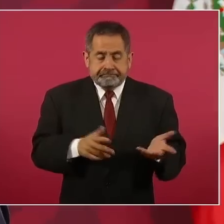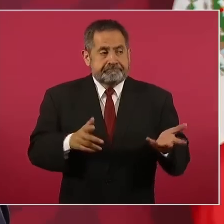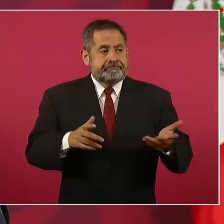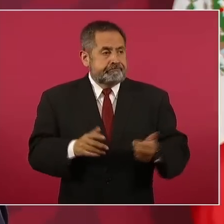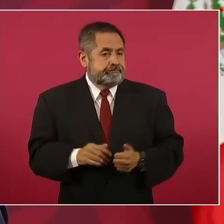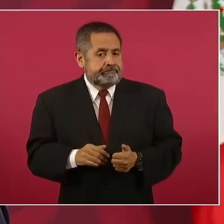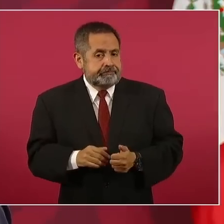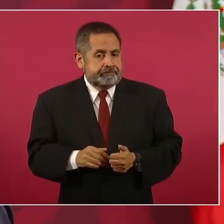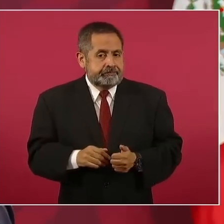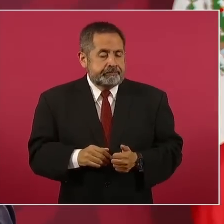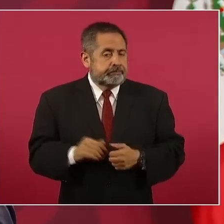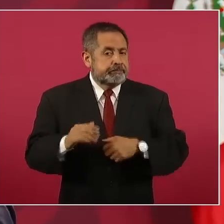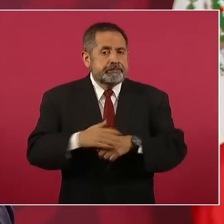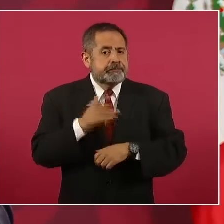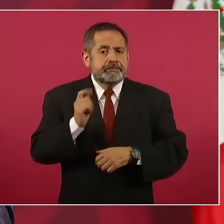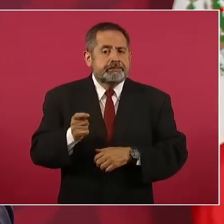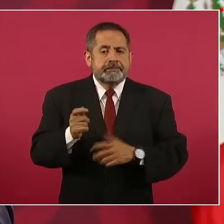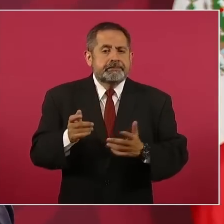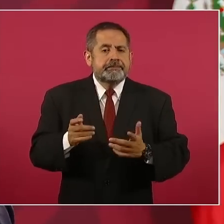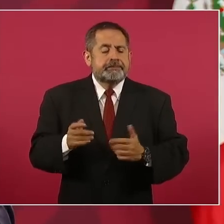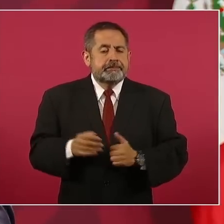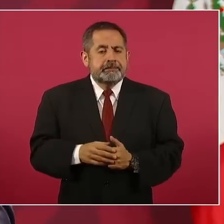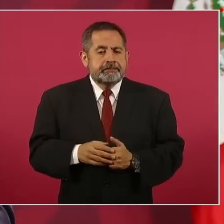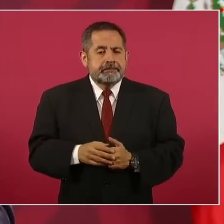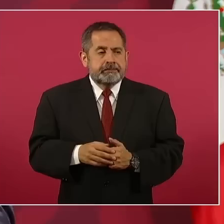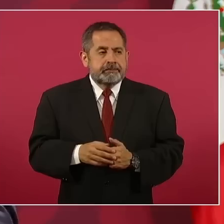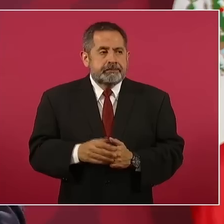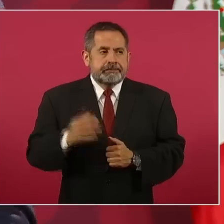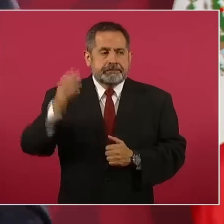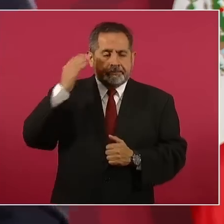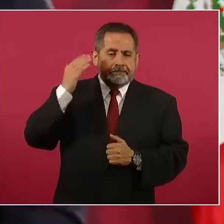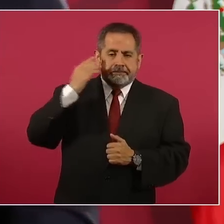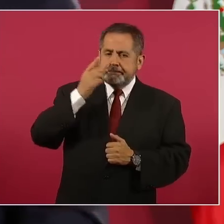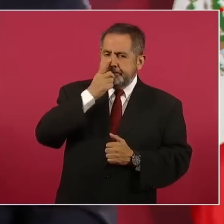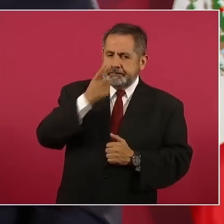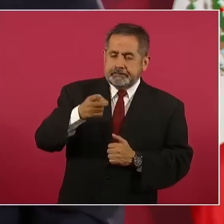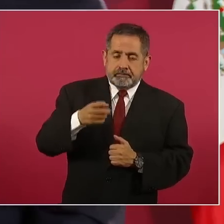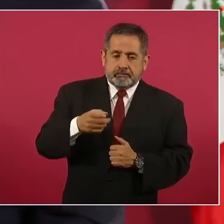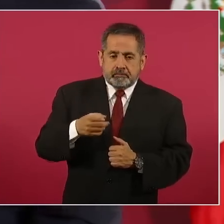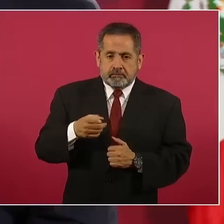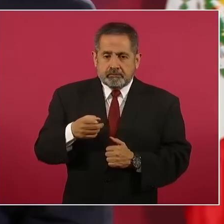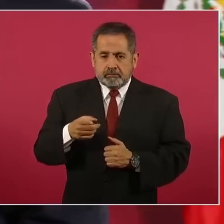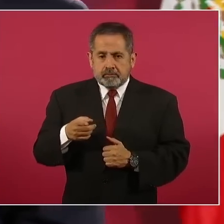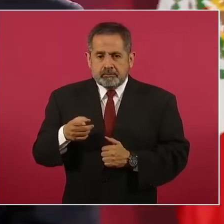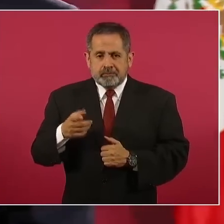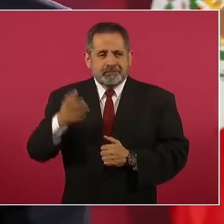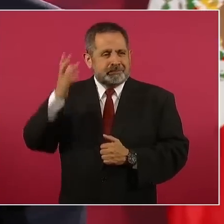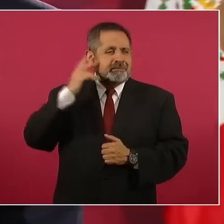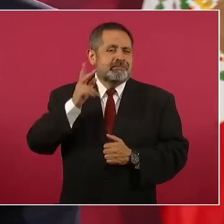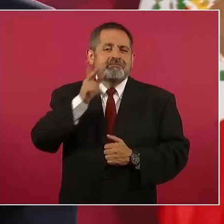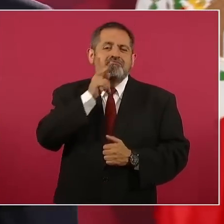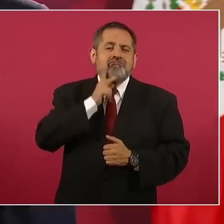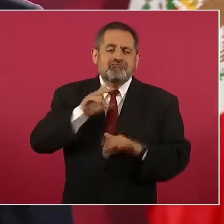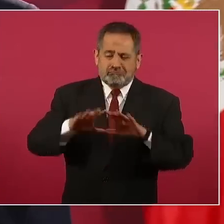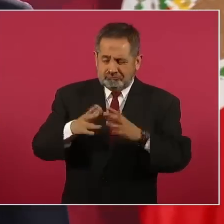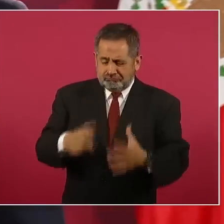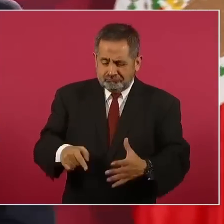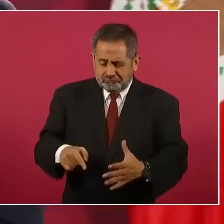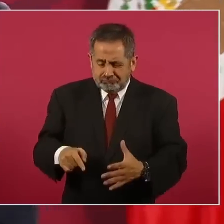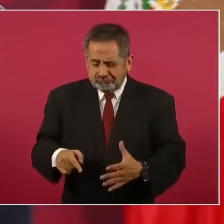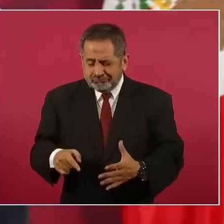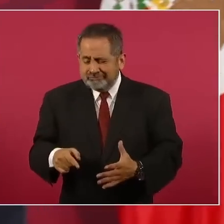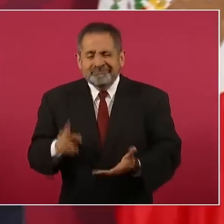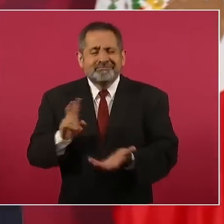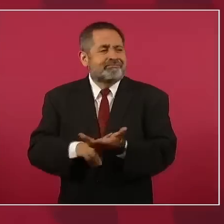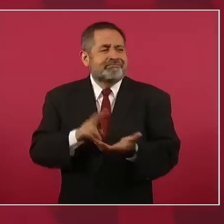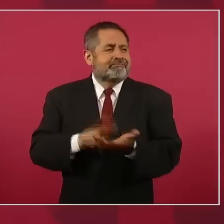porque se argumentaba que no tenía precio el petróleo crudo, que no